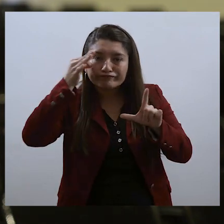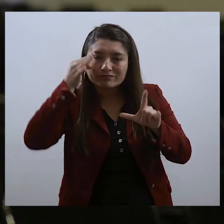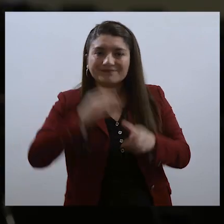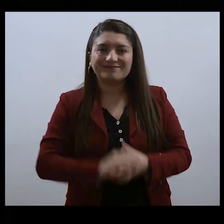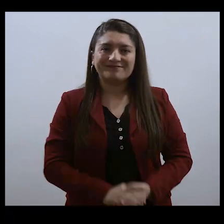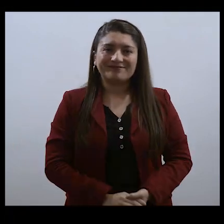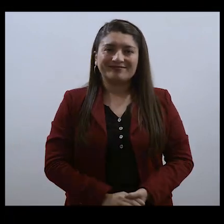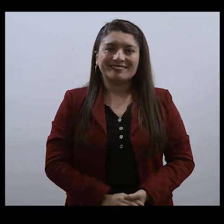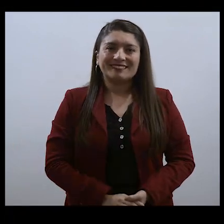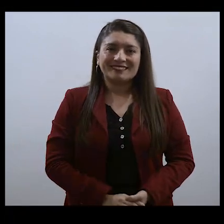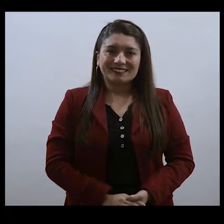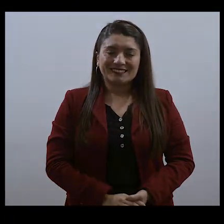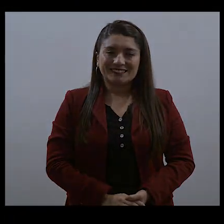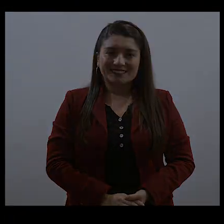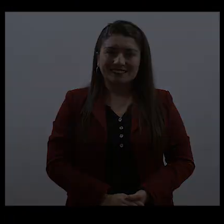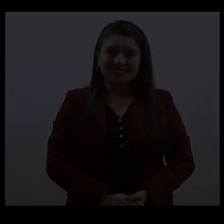sus computadores.